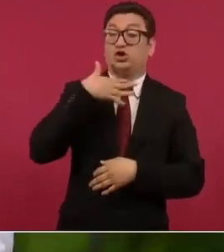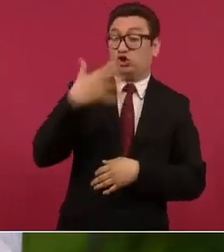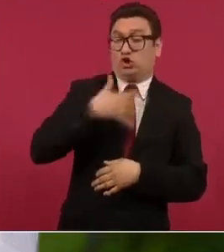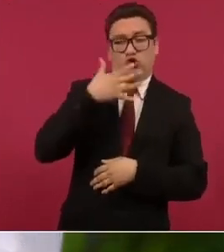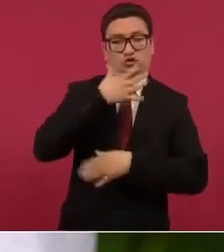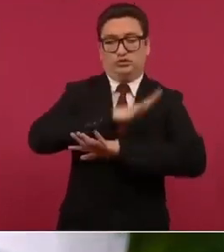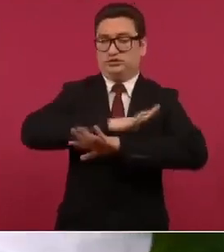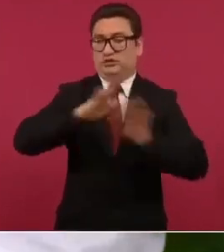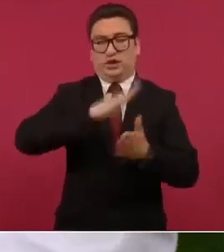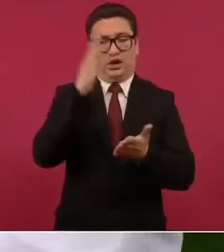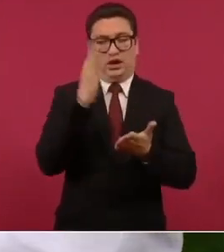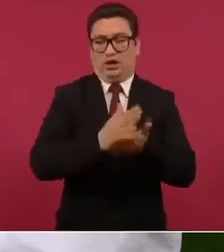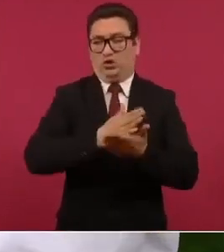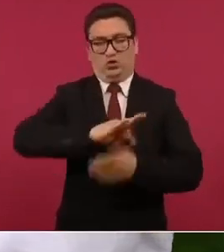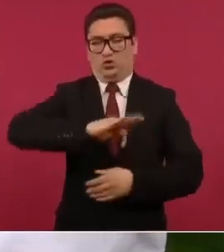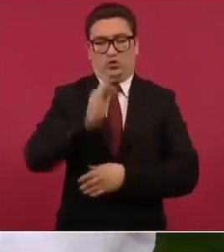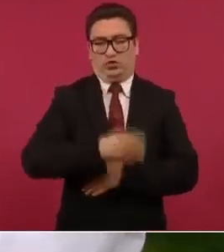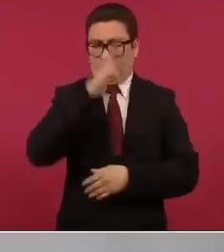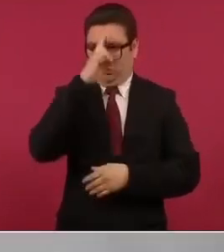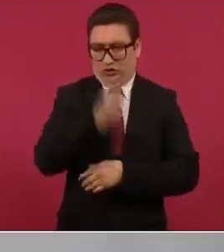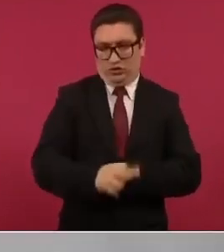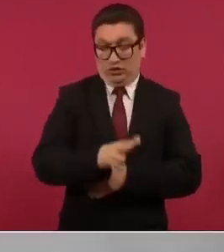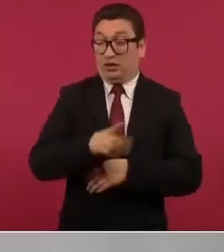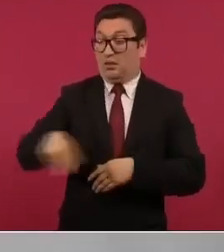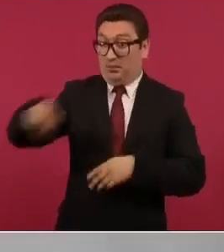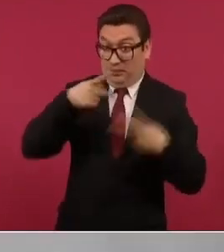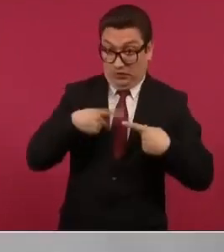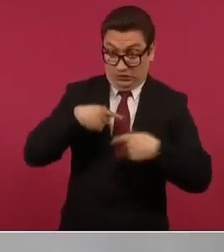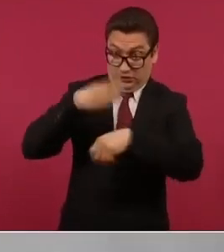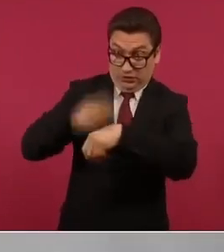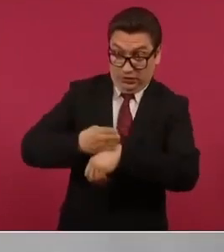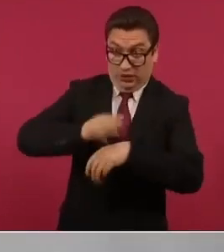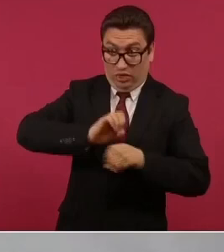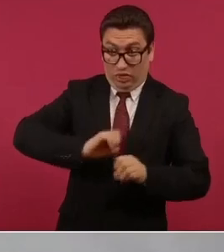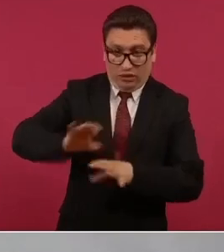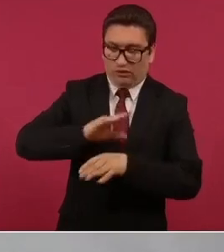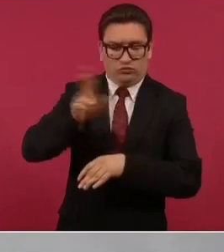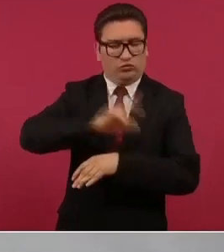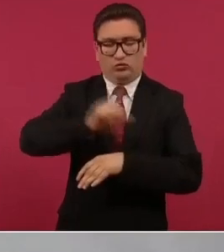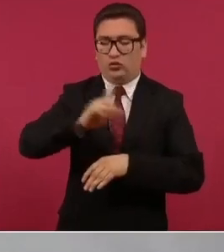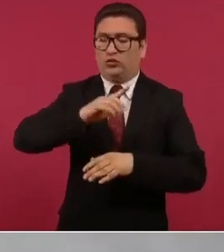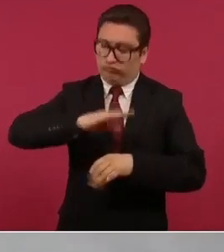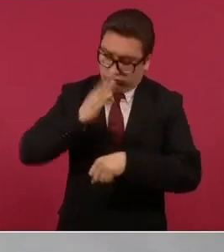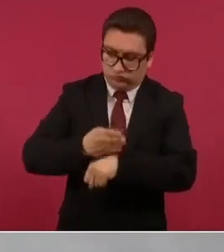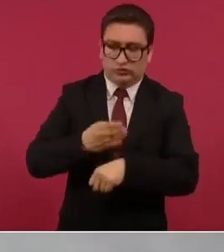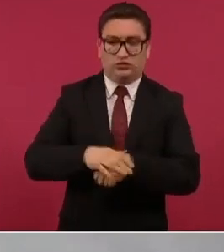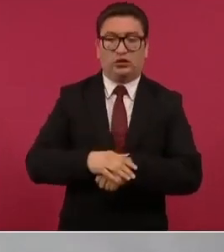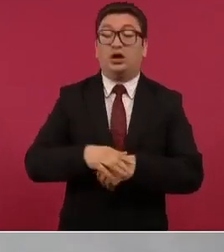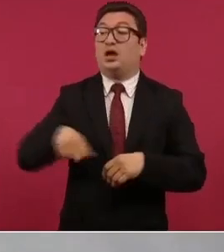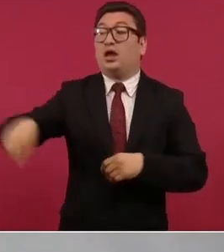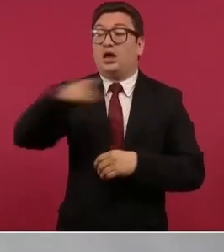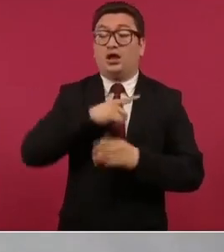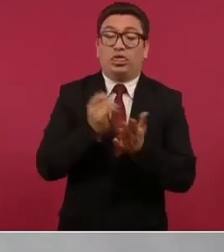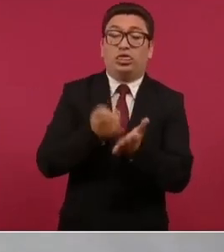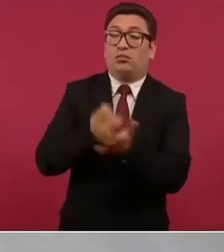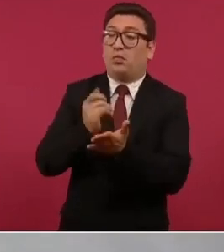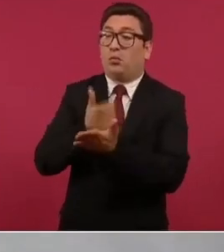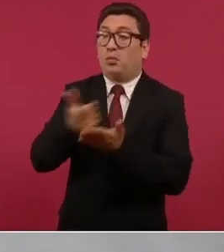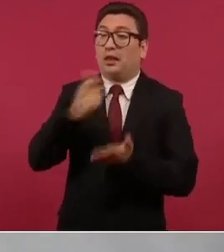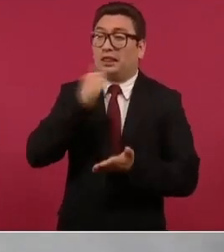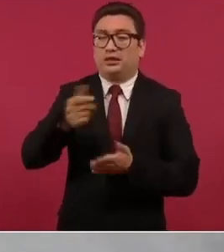tolera ni hay impunidad para nadie se acabaron los privilegios fiscales